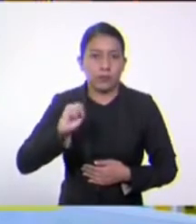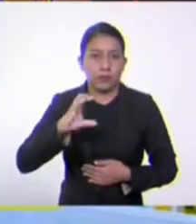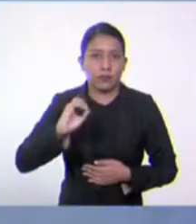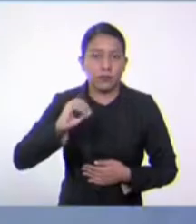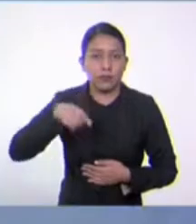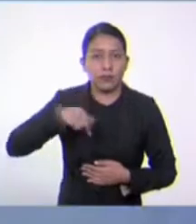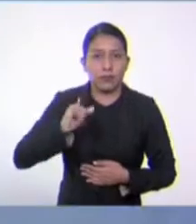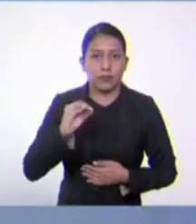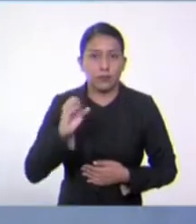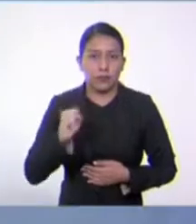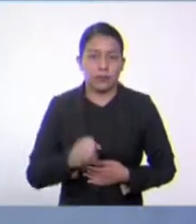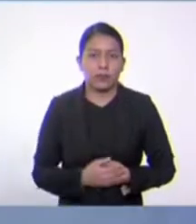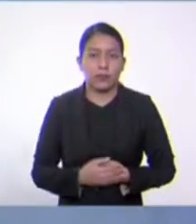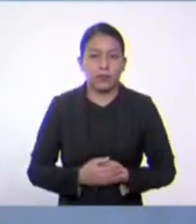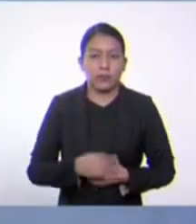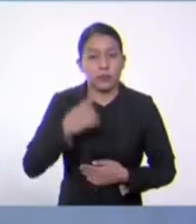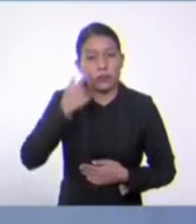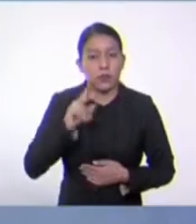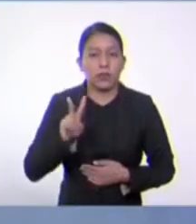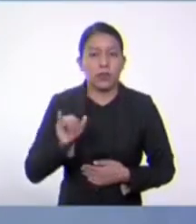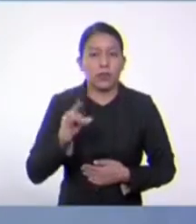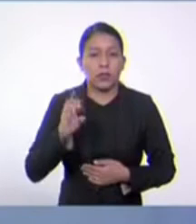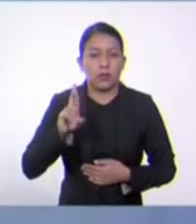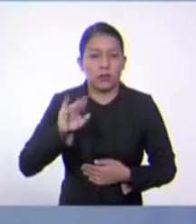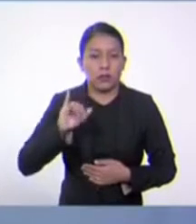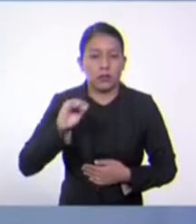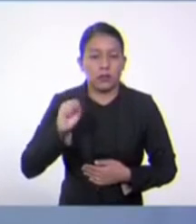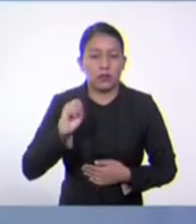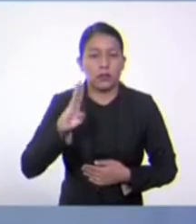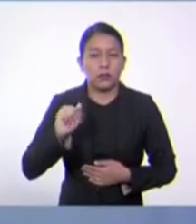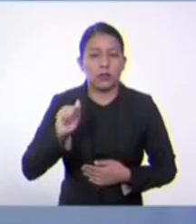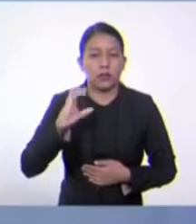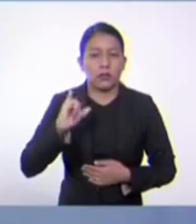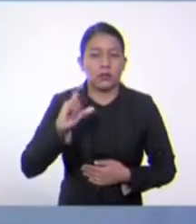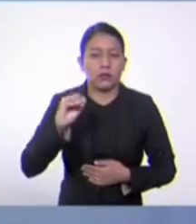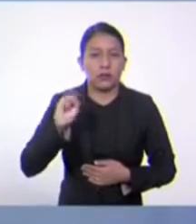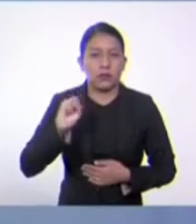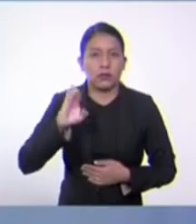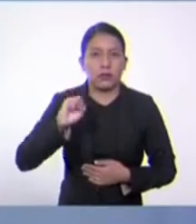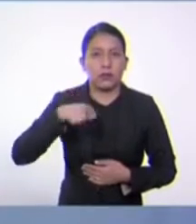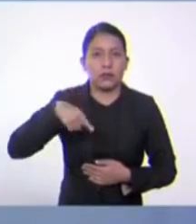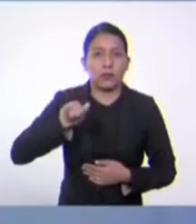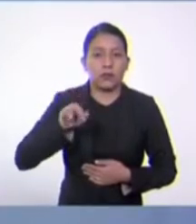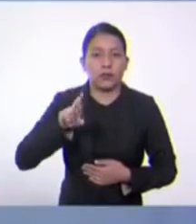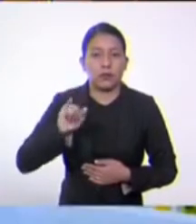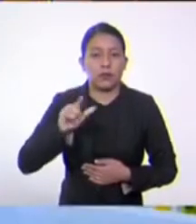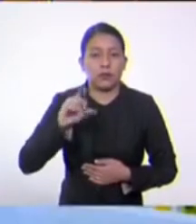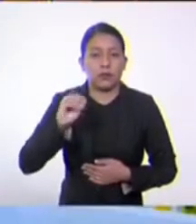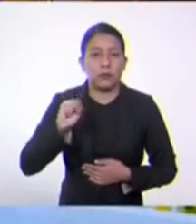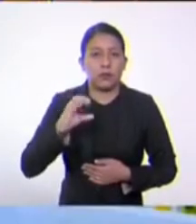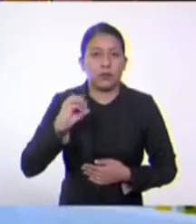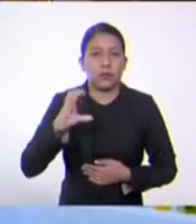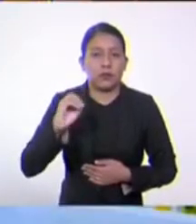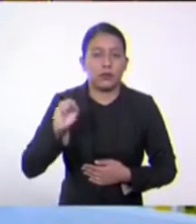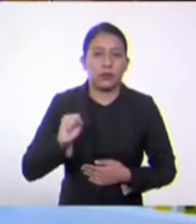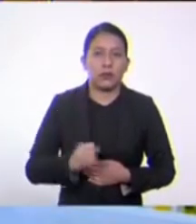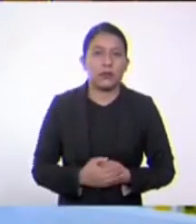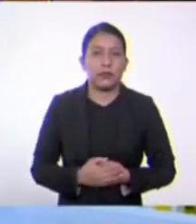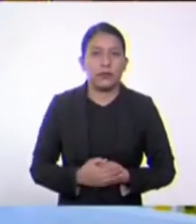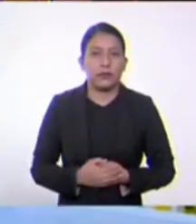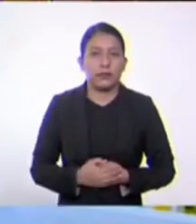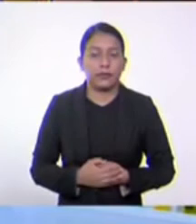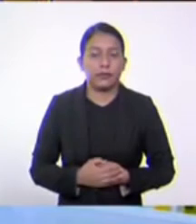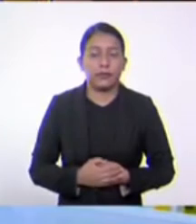específicas, como vibrios, bacilos, espirilos y cocos. Hablando del